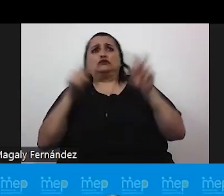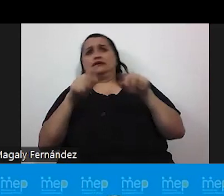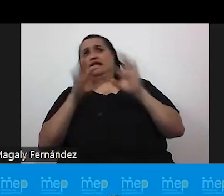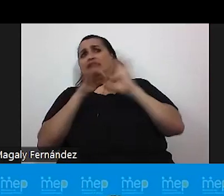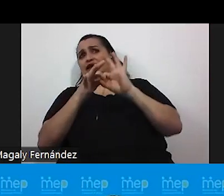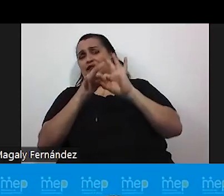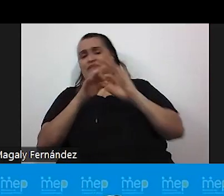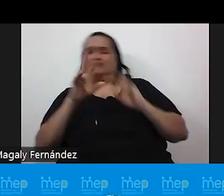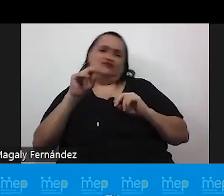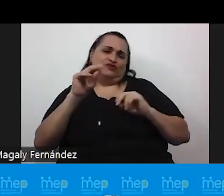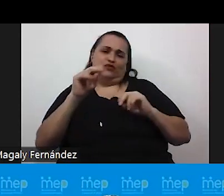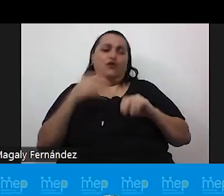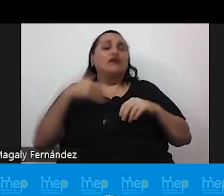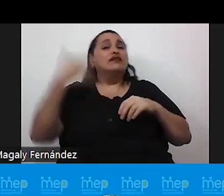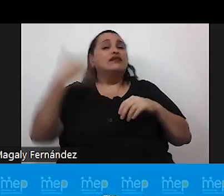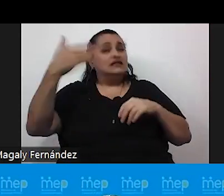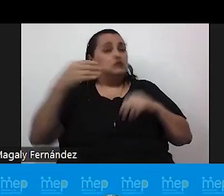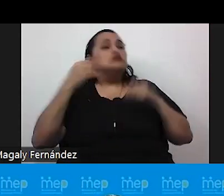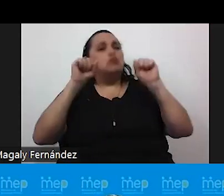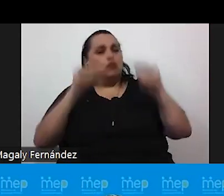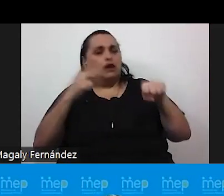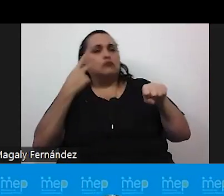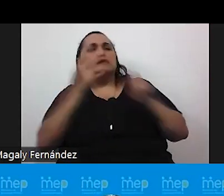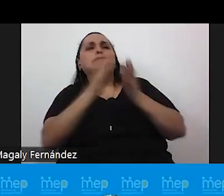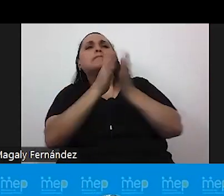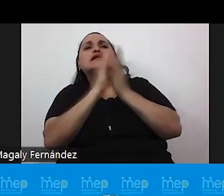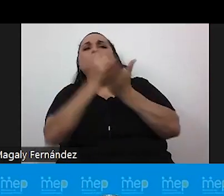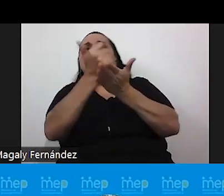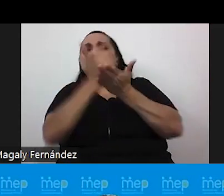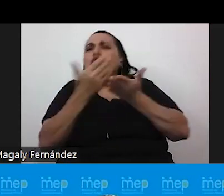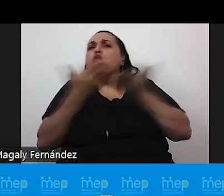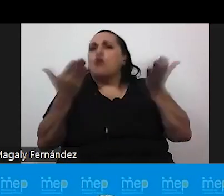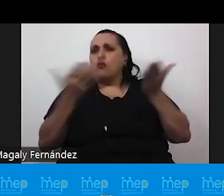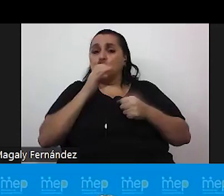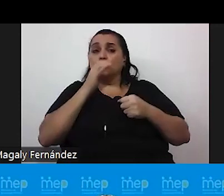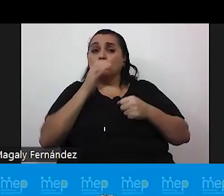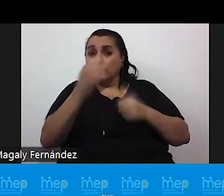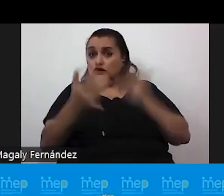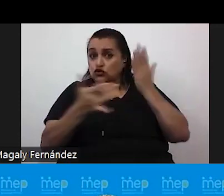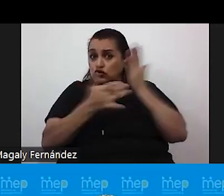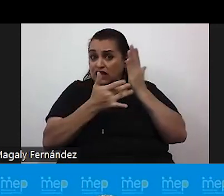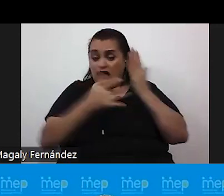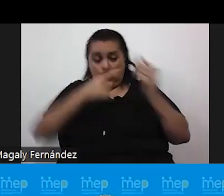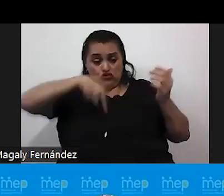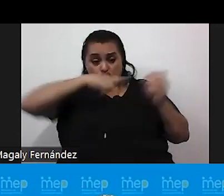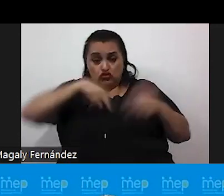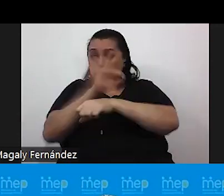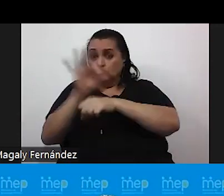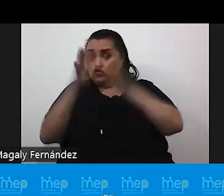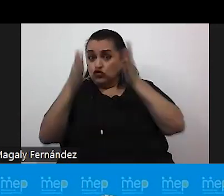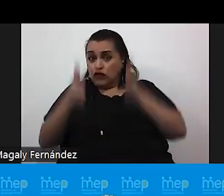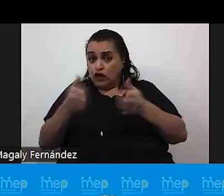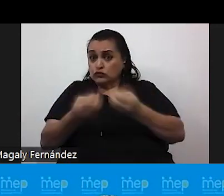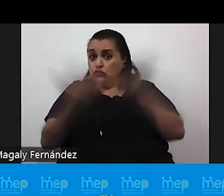ver dónde podemos también pedir colaboración cuál es la recomendación técnica que como funcionarios podamos hacer este espacio de